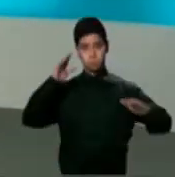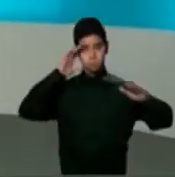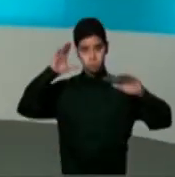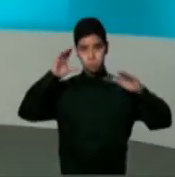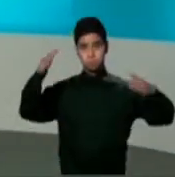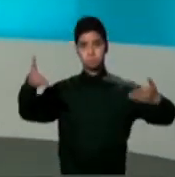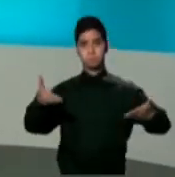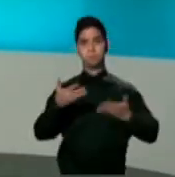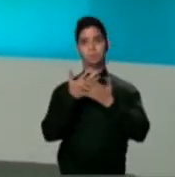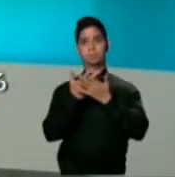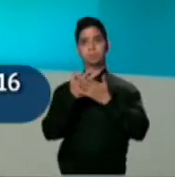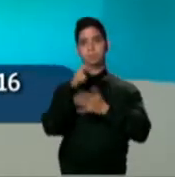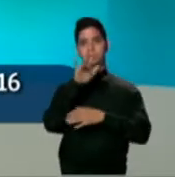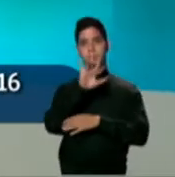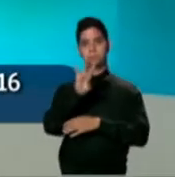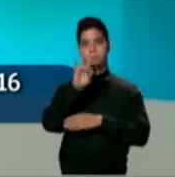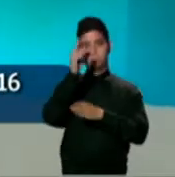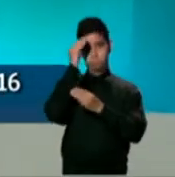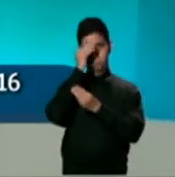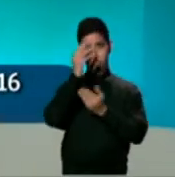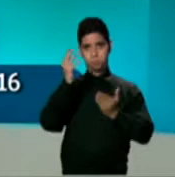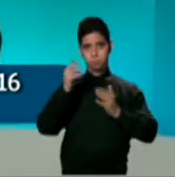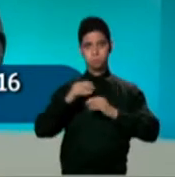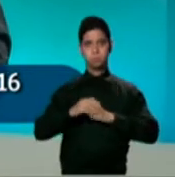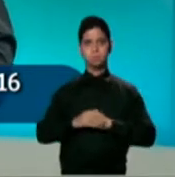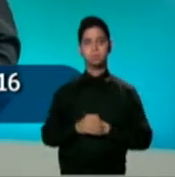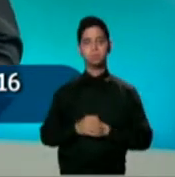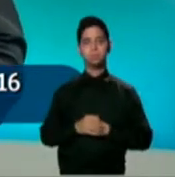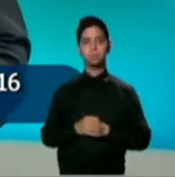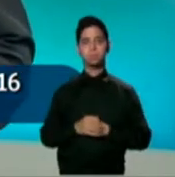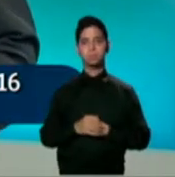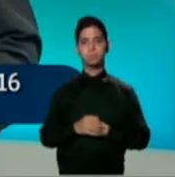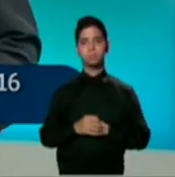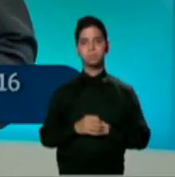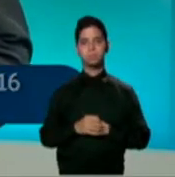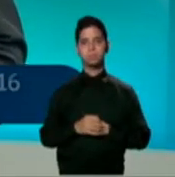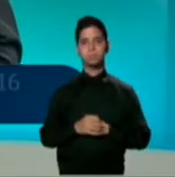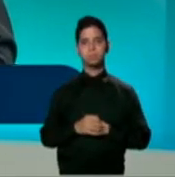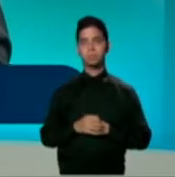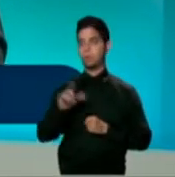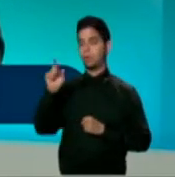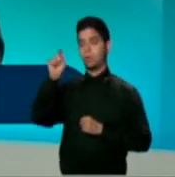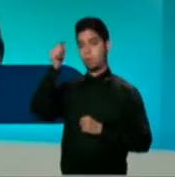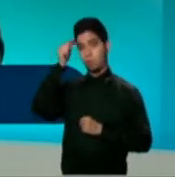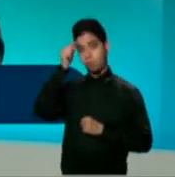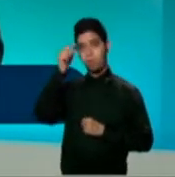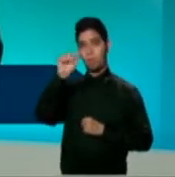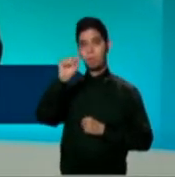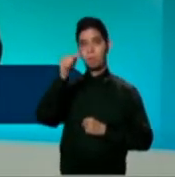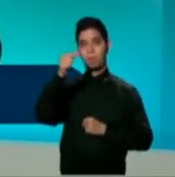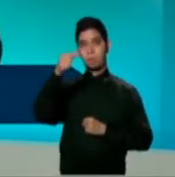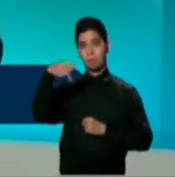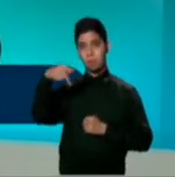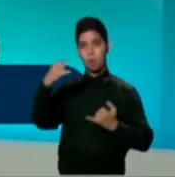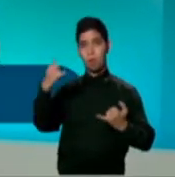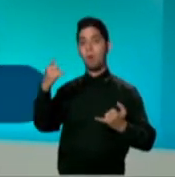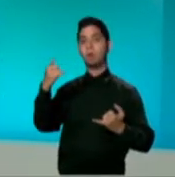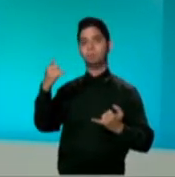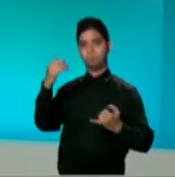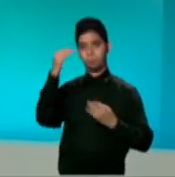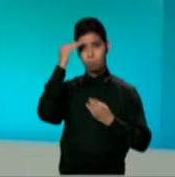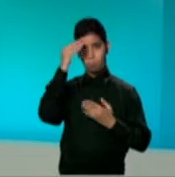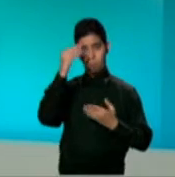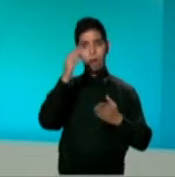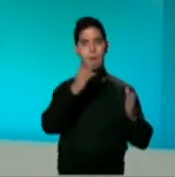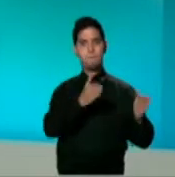Bienvenidos a Noticias 24-7, de inmediato pasamos a las informaciones. El gobernador Alejandro García Padilla adelantó hoy que el plan fiscal